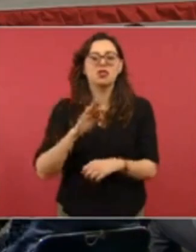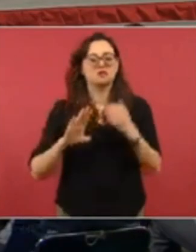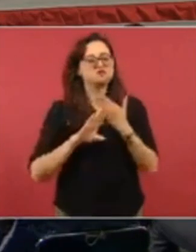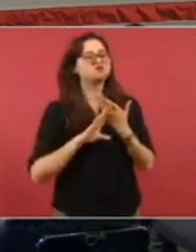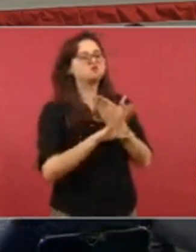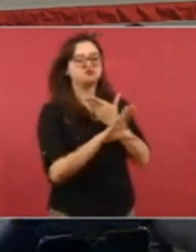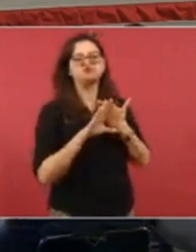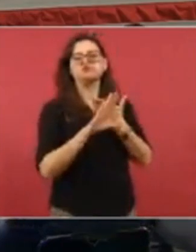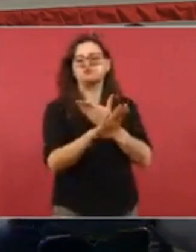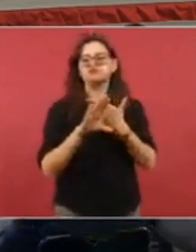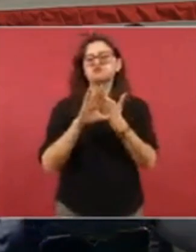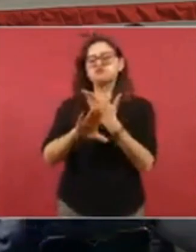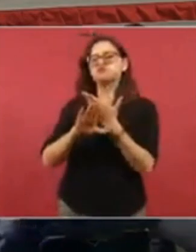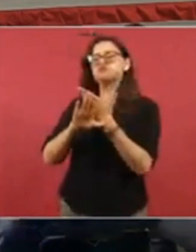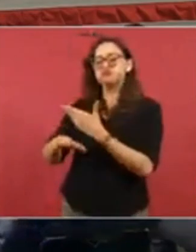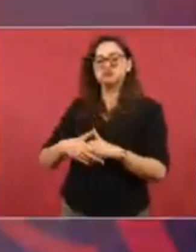nuestro México